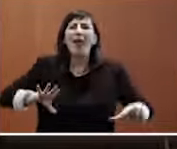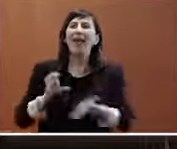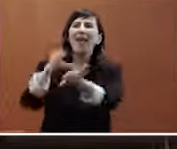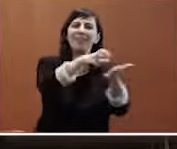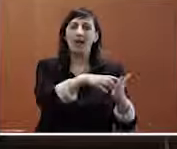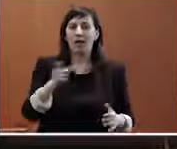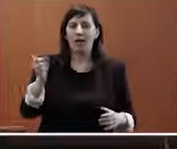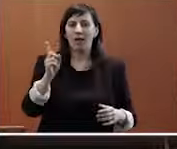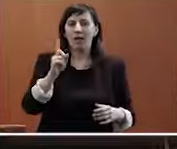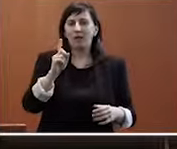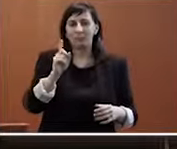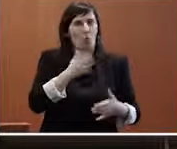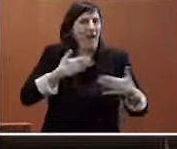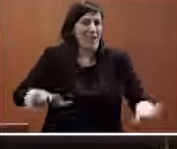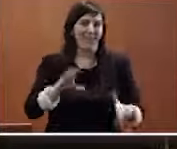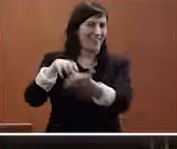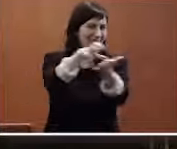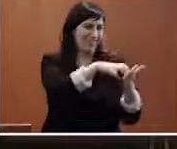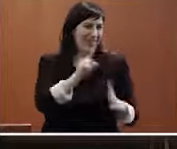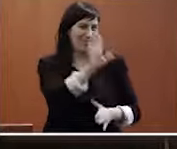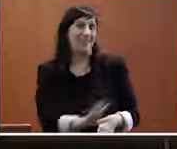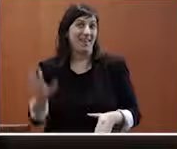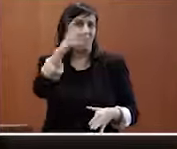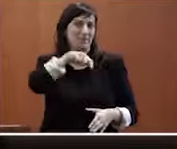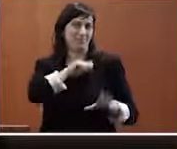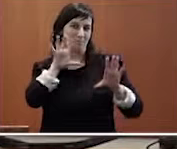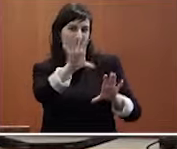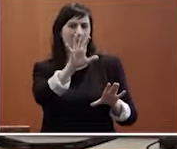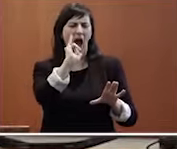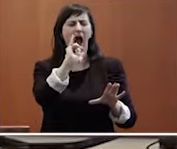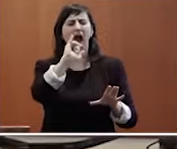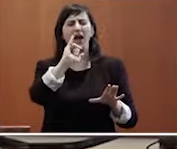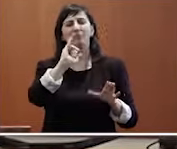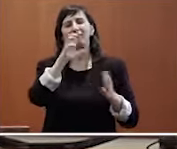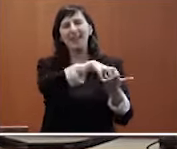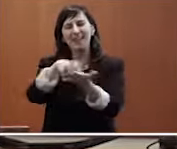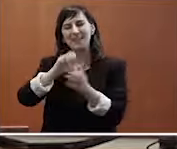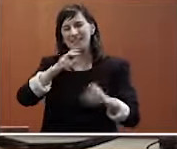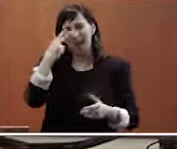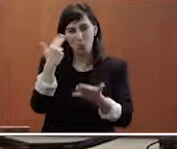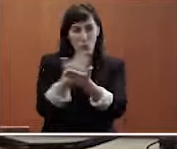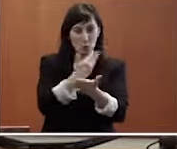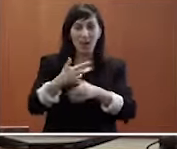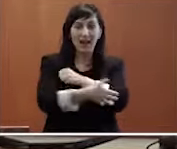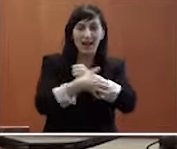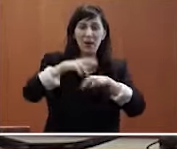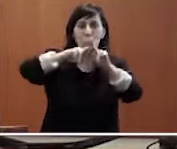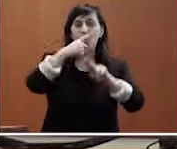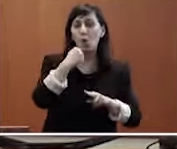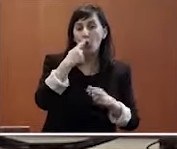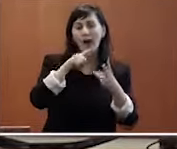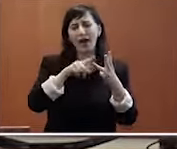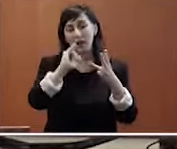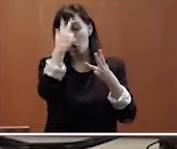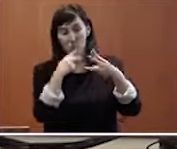No por casualidad, no nuestro país, las entidades sin ánimo de lucro que son Cáritas, Cruz Roja